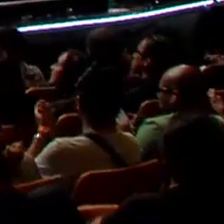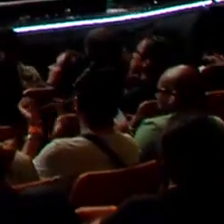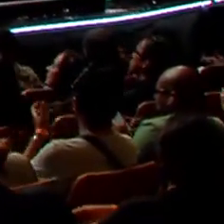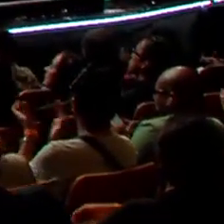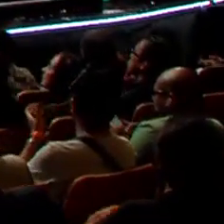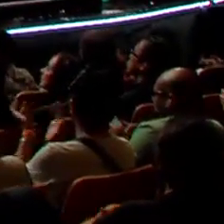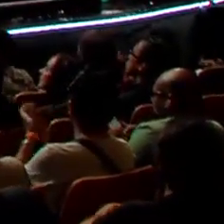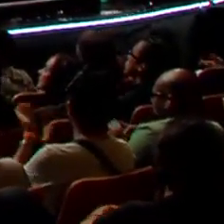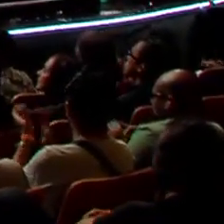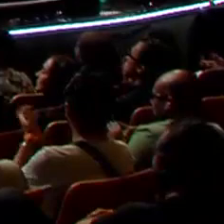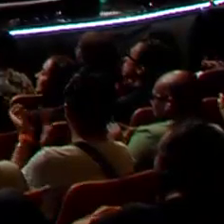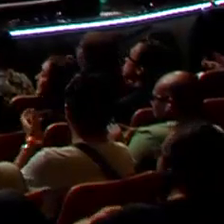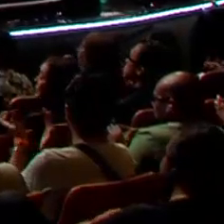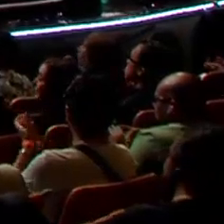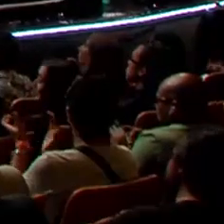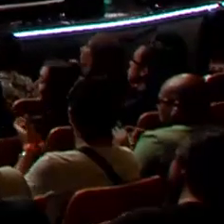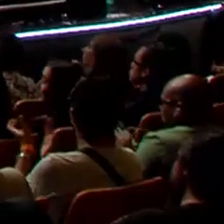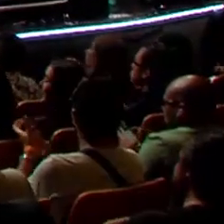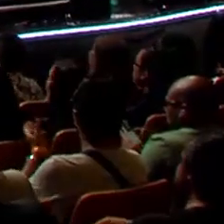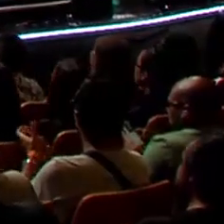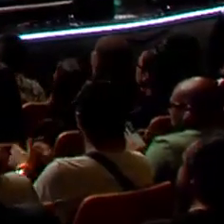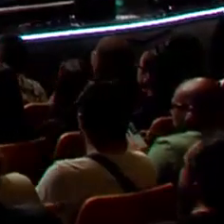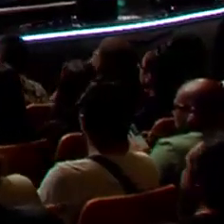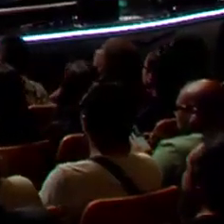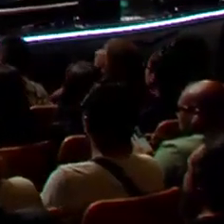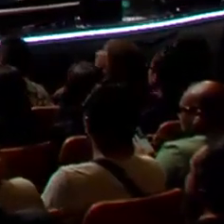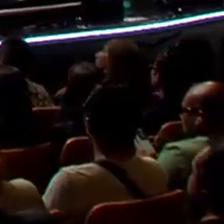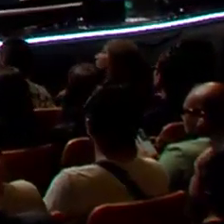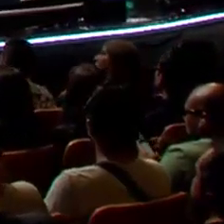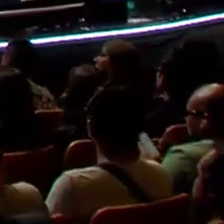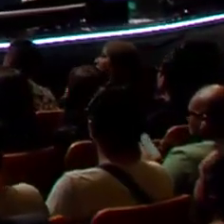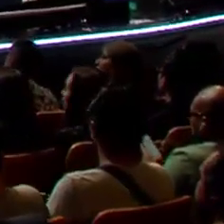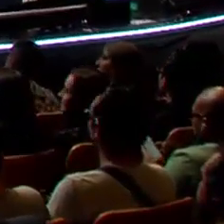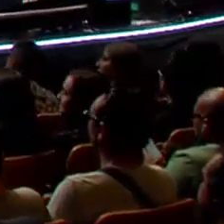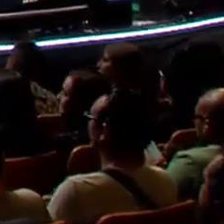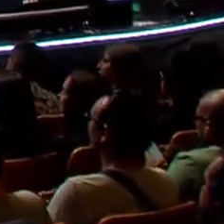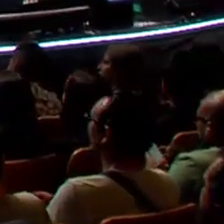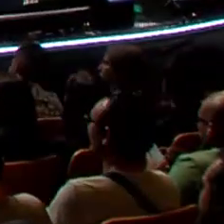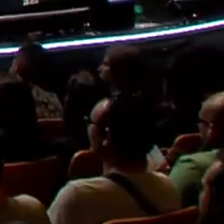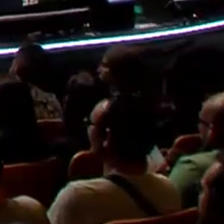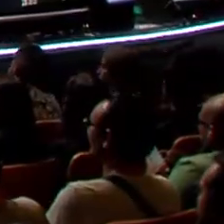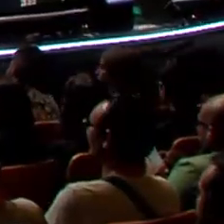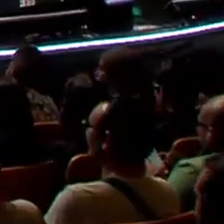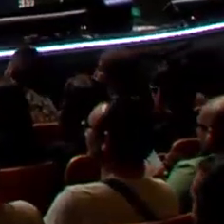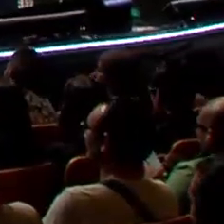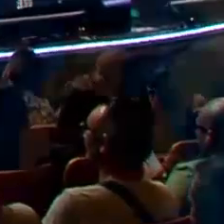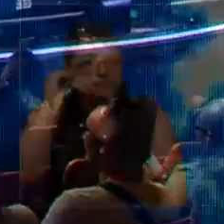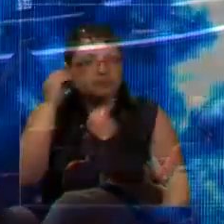Gracias. Hola. Gracias. Muchas gracias.